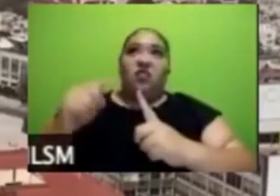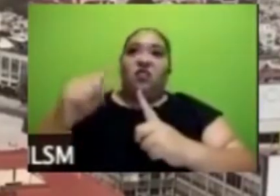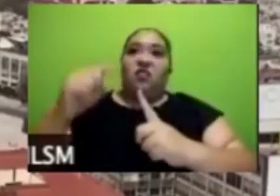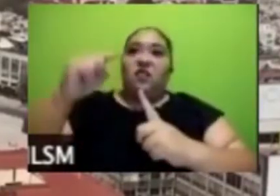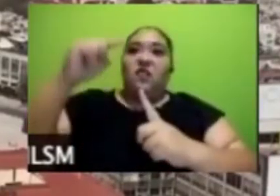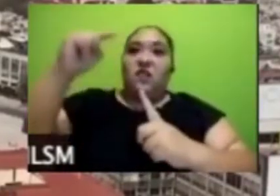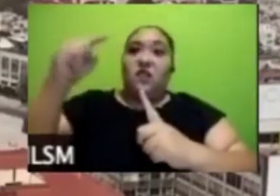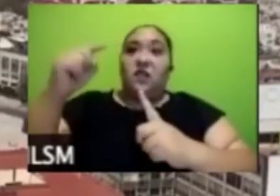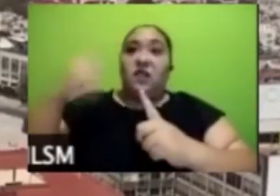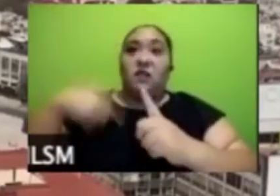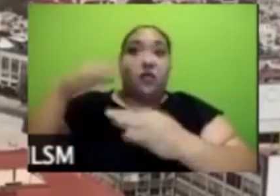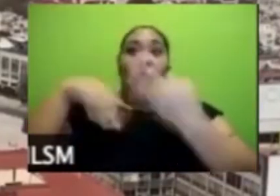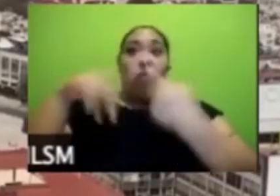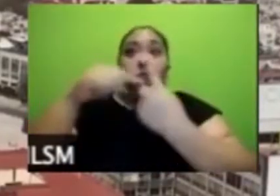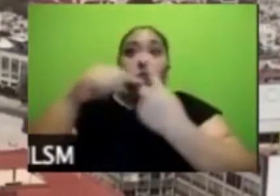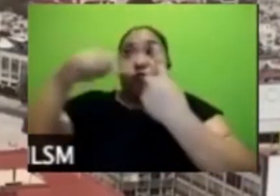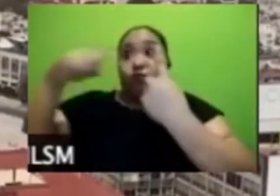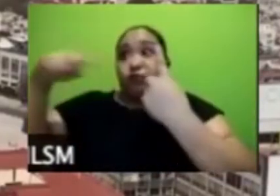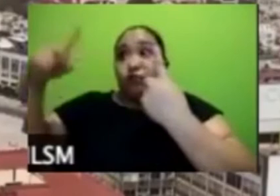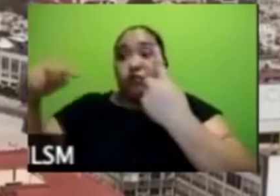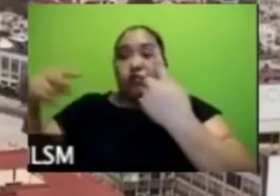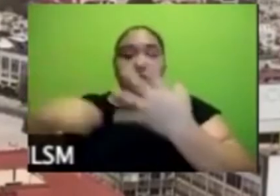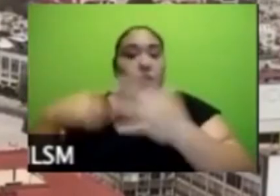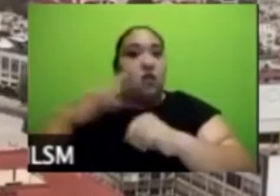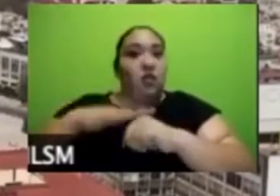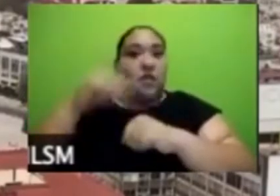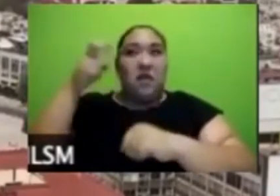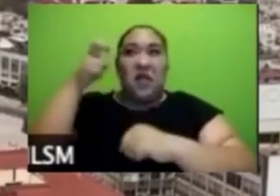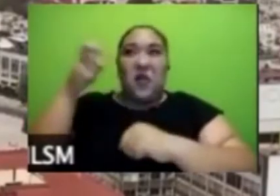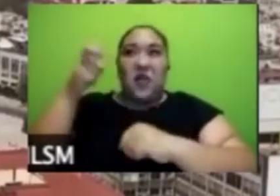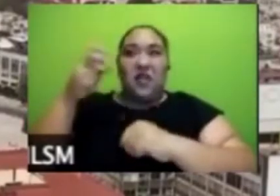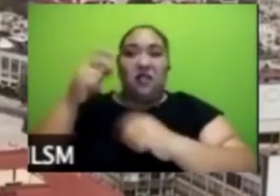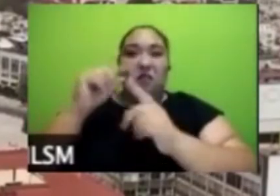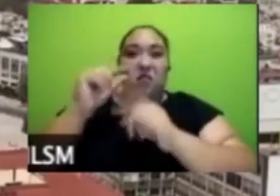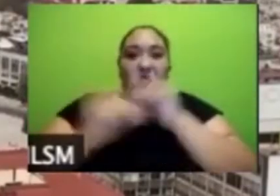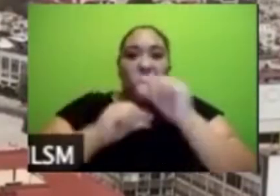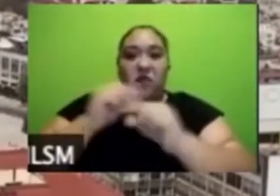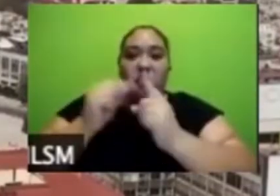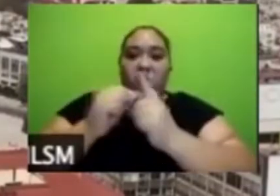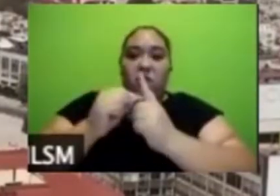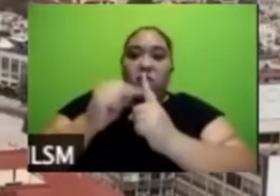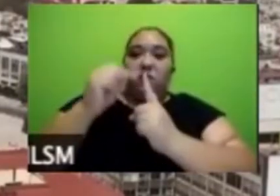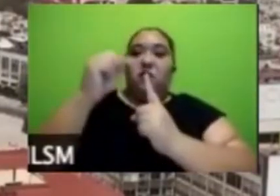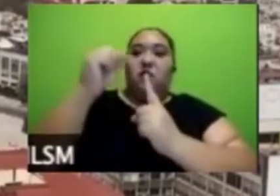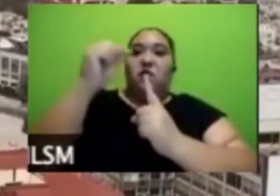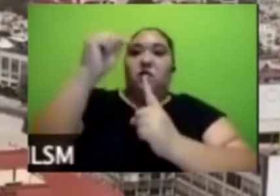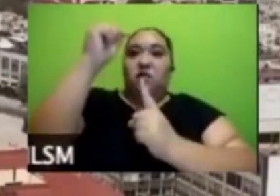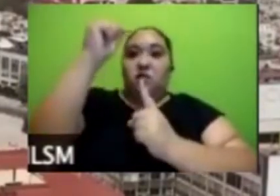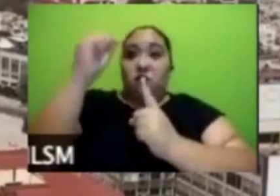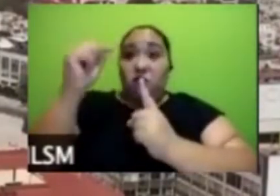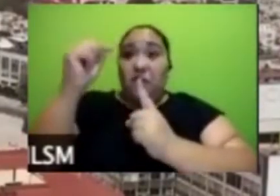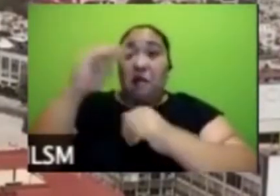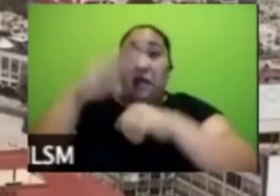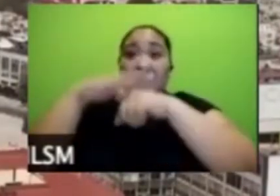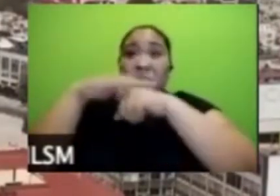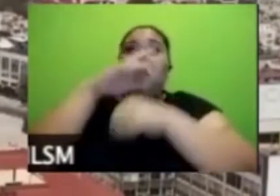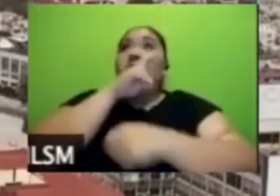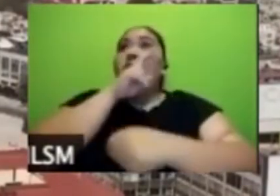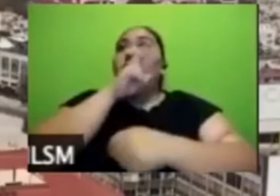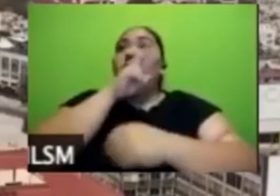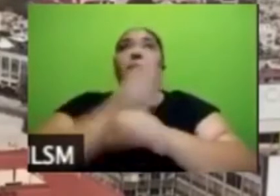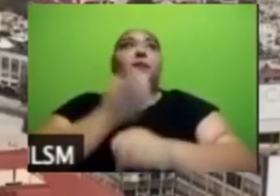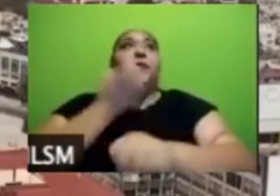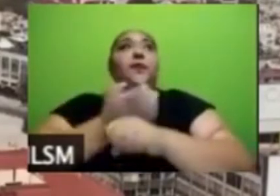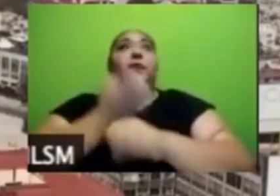pero ahí ya no está ha ido subiendo la preocupación económica también coincido y va a seguir apareciendo